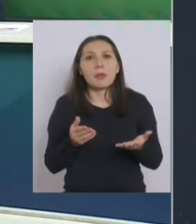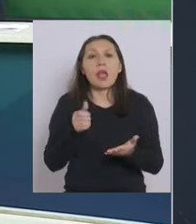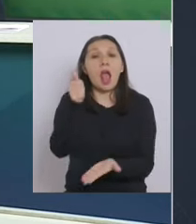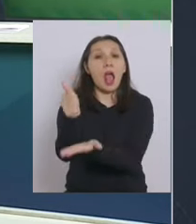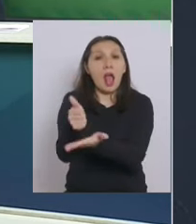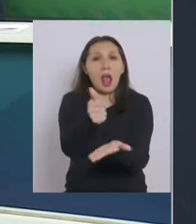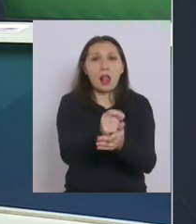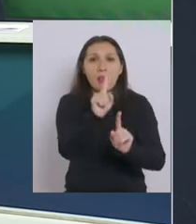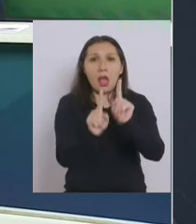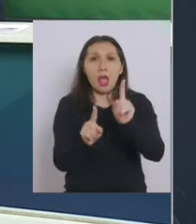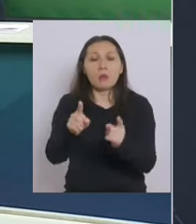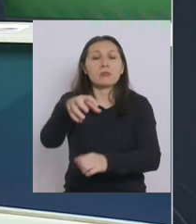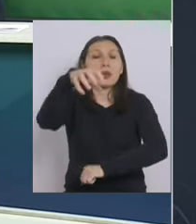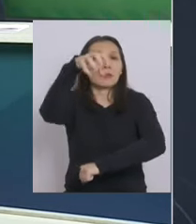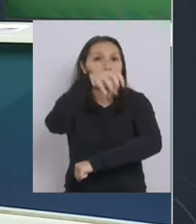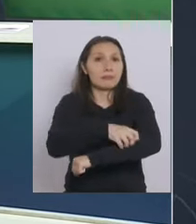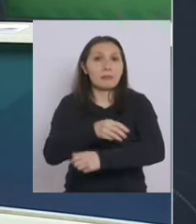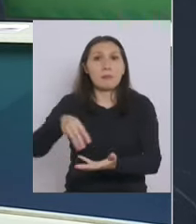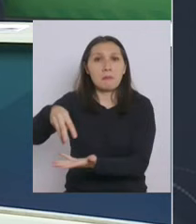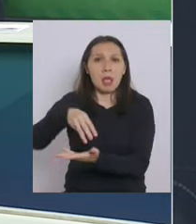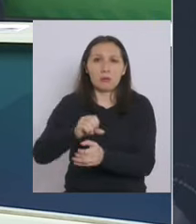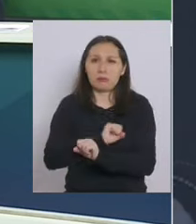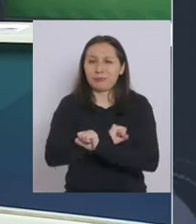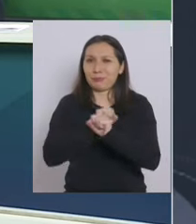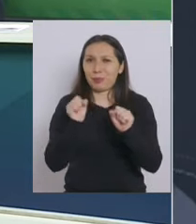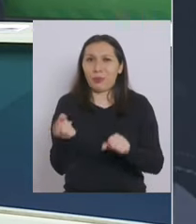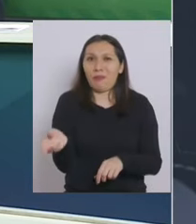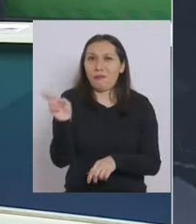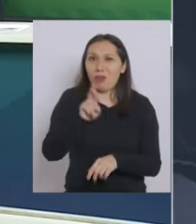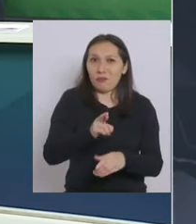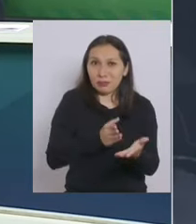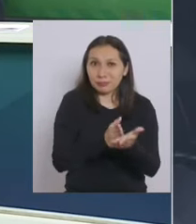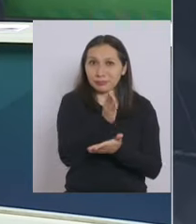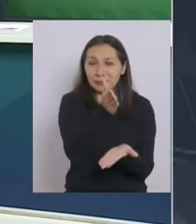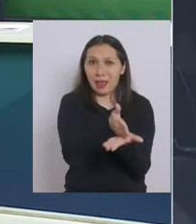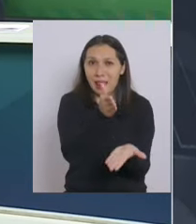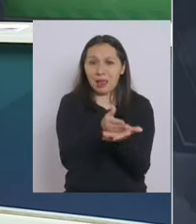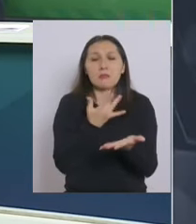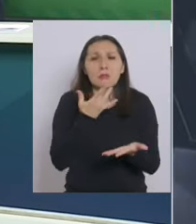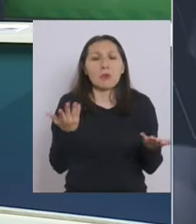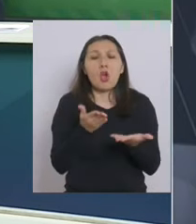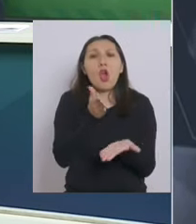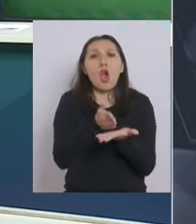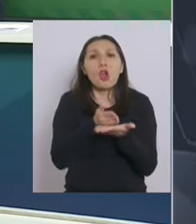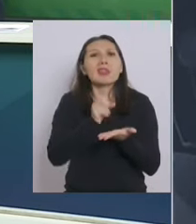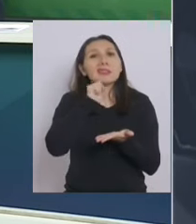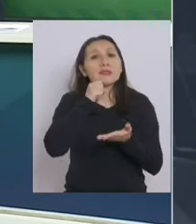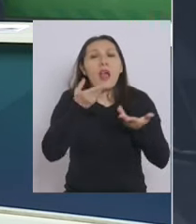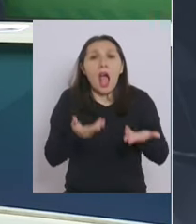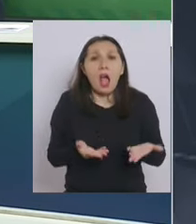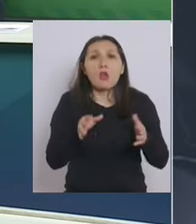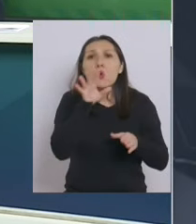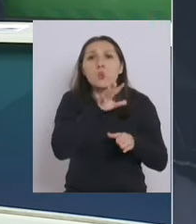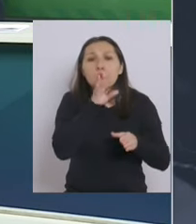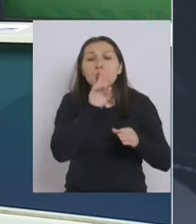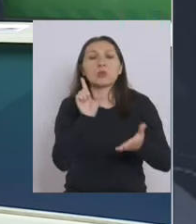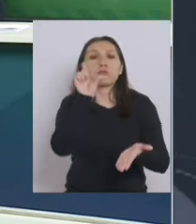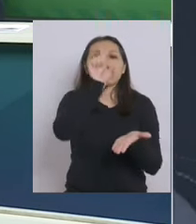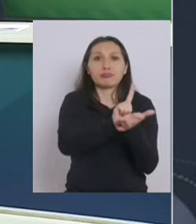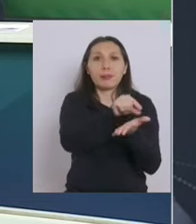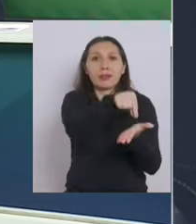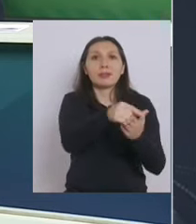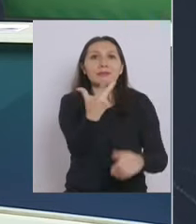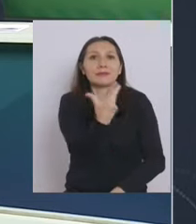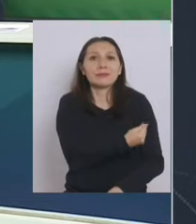alcaldes de la región del maule que dicen que tampoco podrían retomar las clases porque sus colegios están siendo ocupados para la vacunación